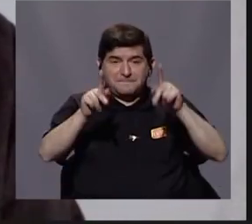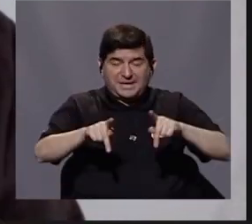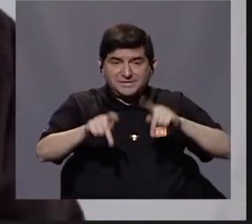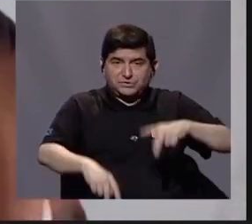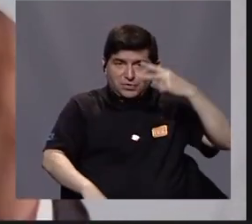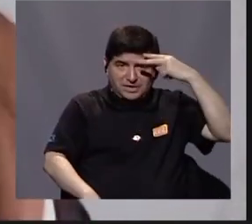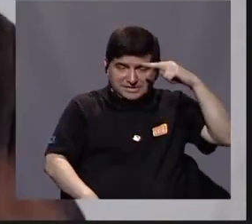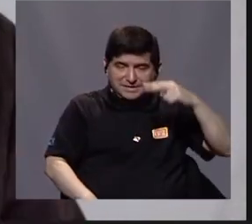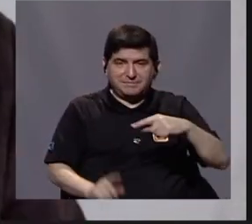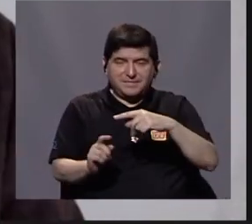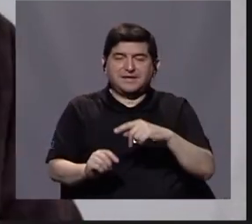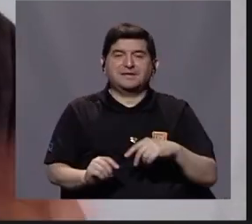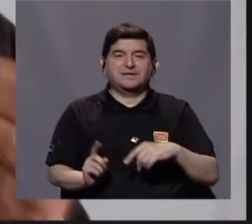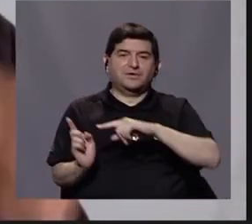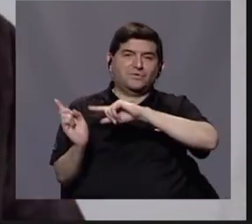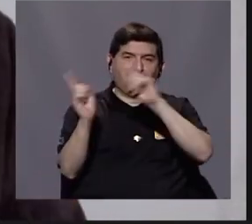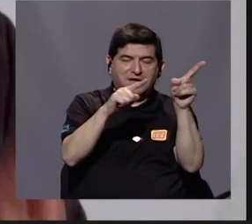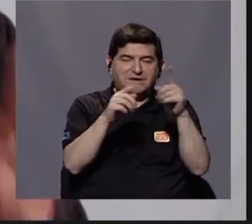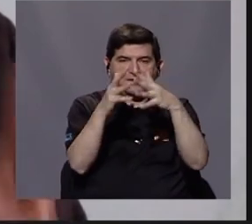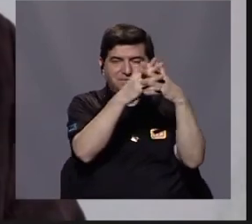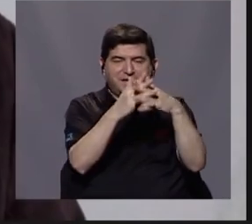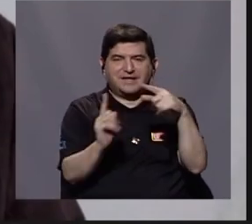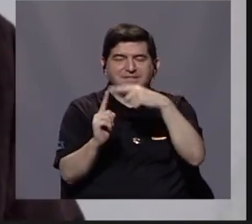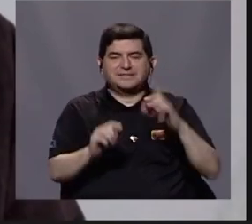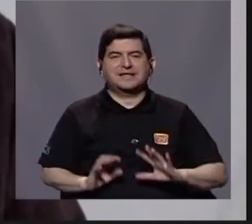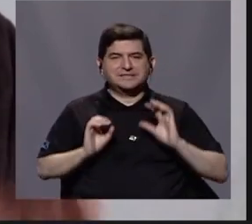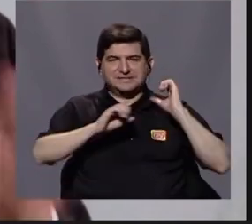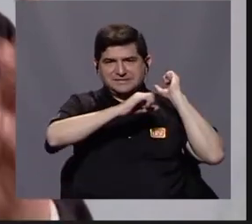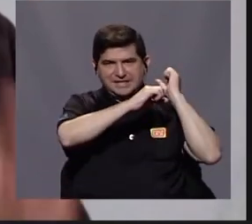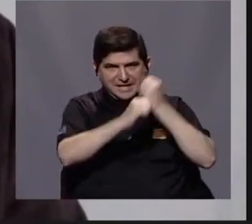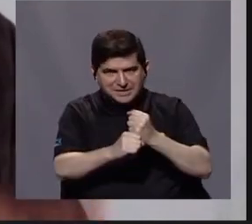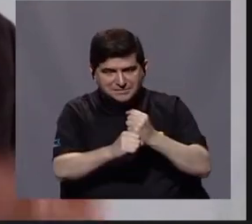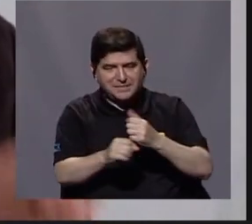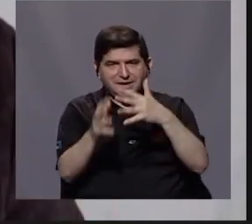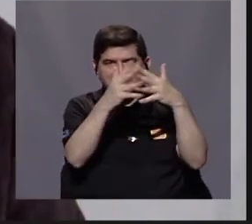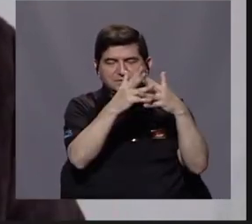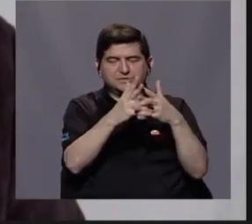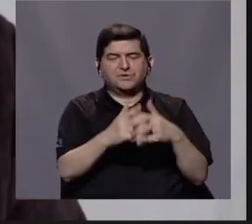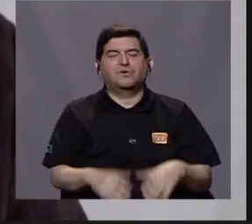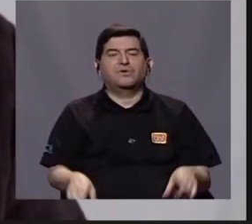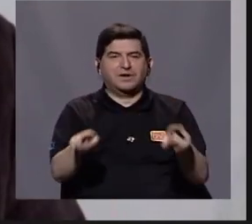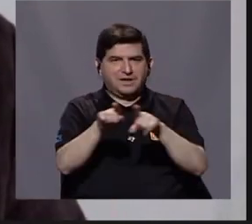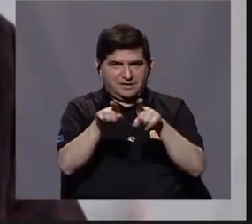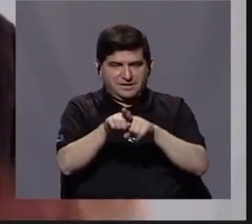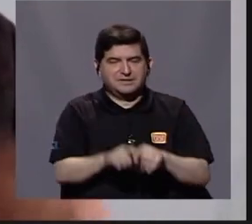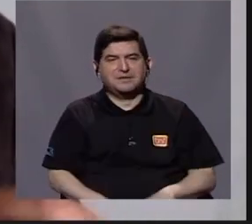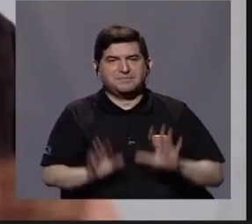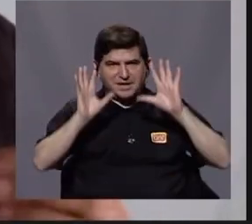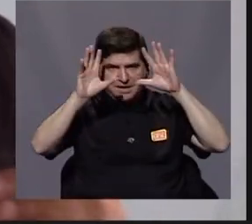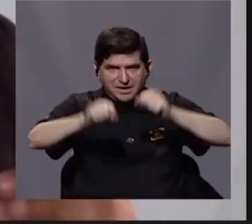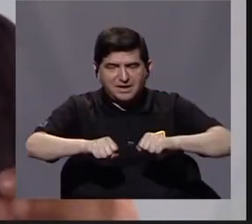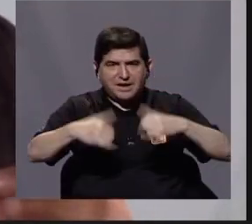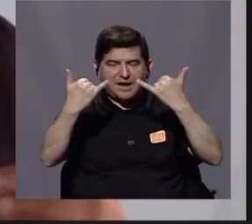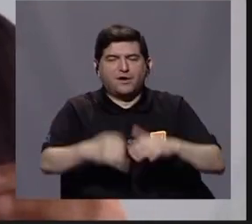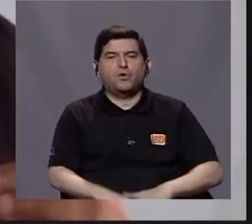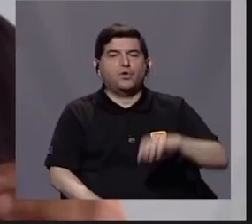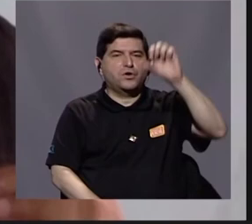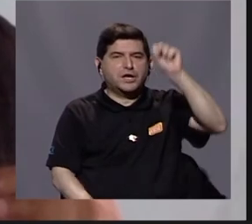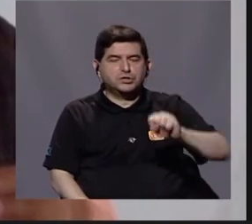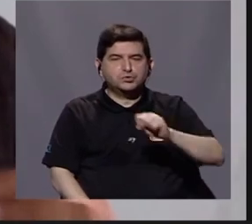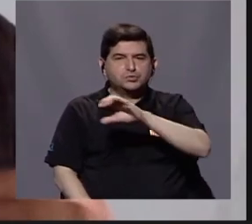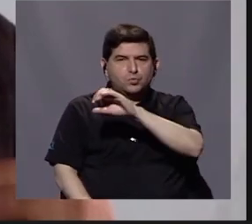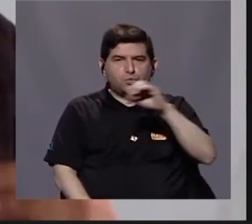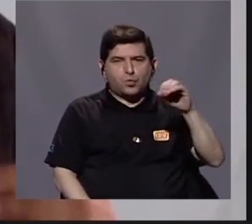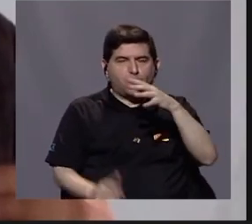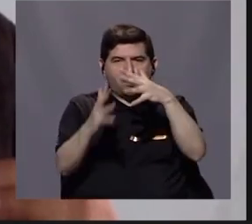Unidos se derivó desde la invasión norteamericana y la posterior ocupación del actual suroeste de los Estados